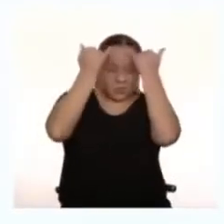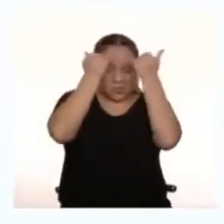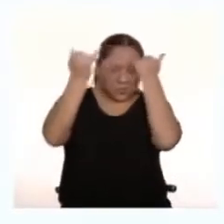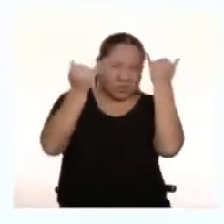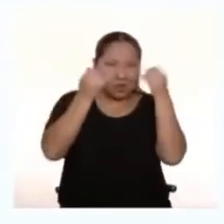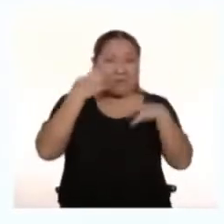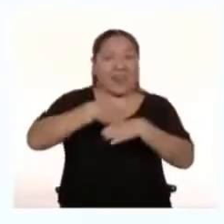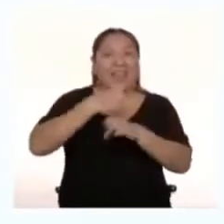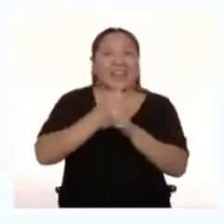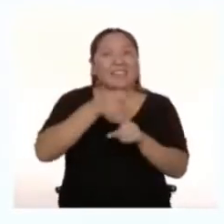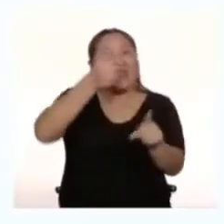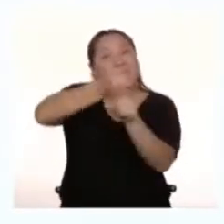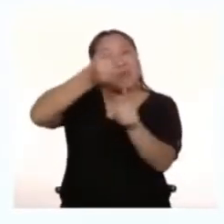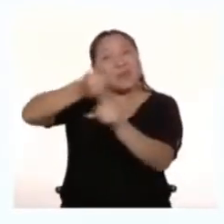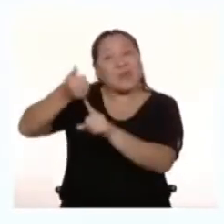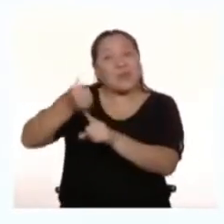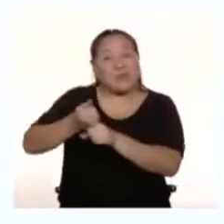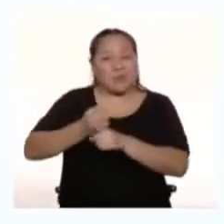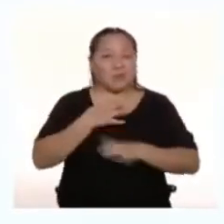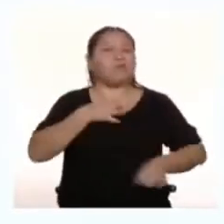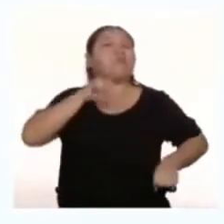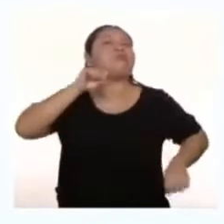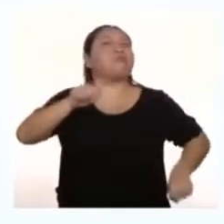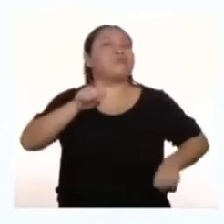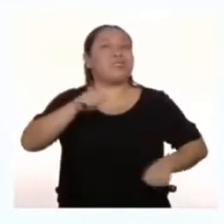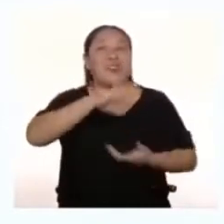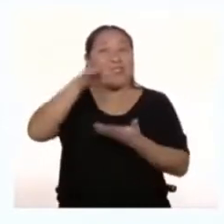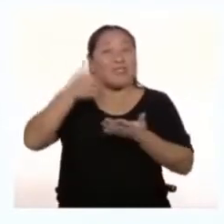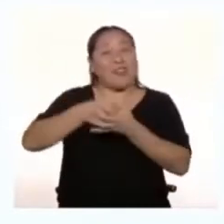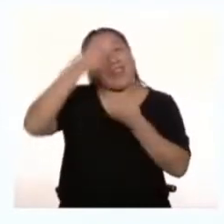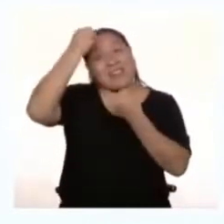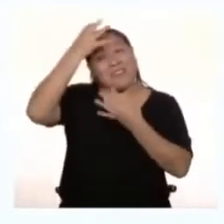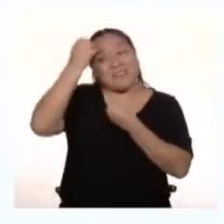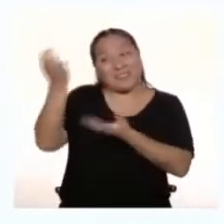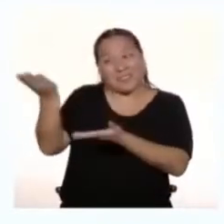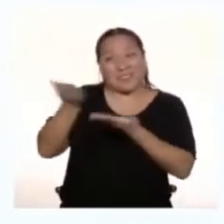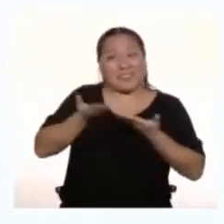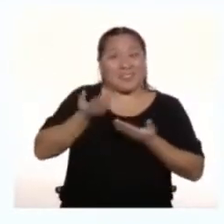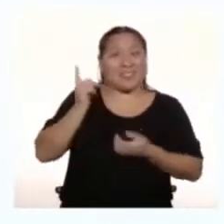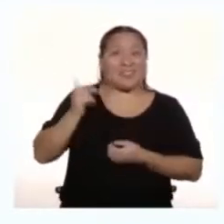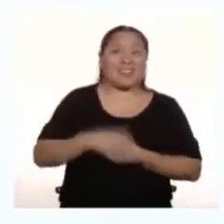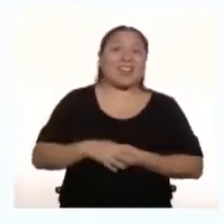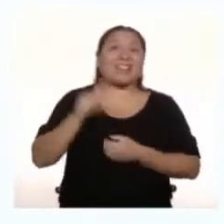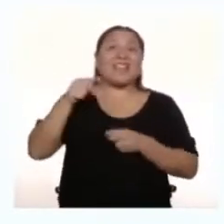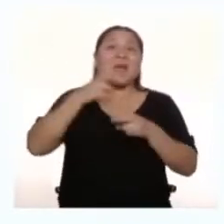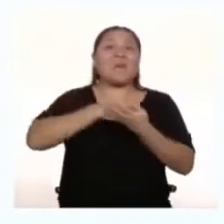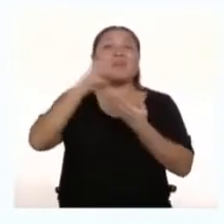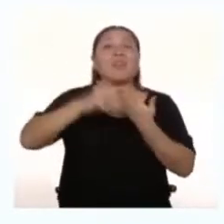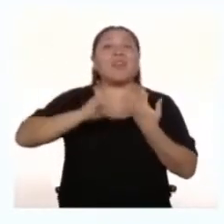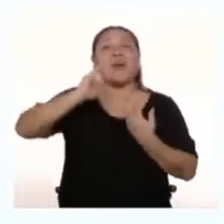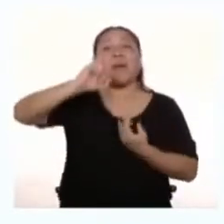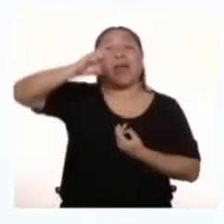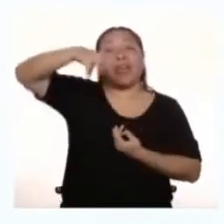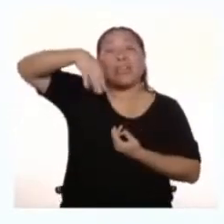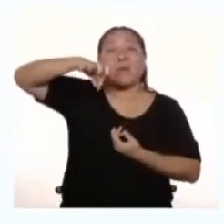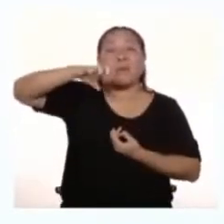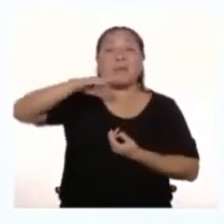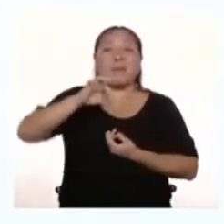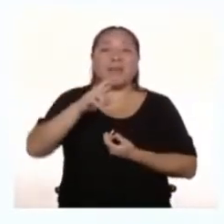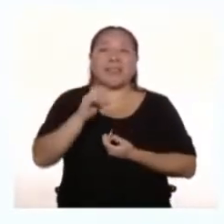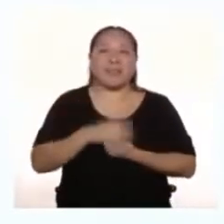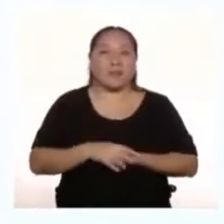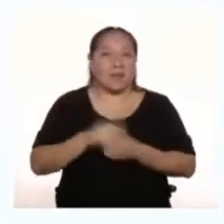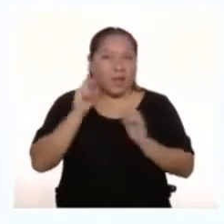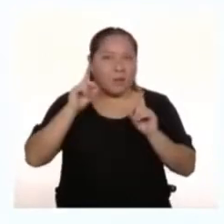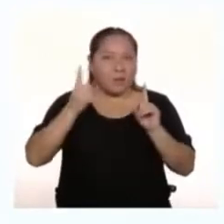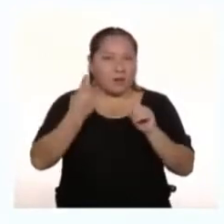propios superhéroes Y superheroínas Con toda la información Que nos dieron los amigos Del programa Imperdibles Pero antes de seguir Con el reto